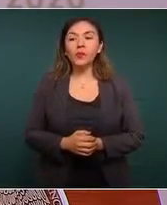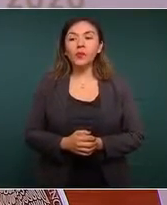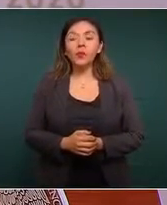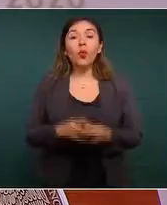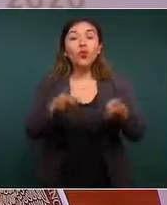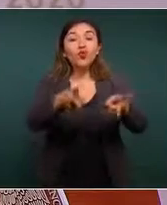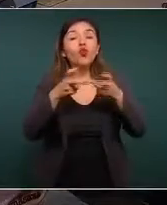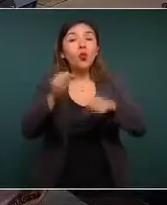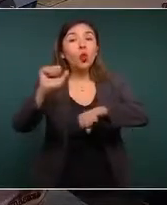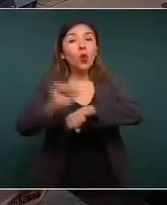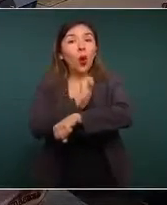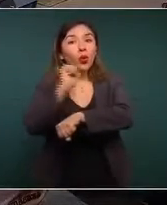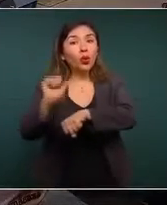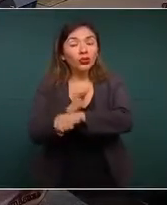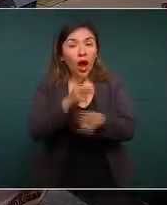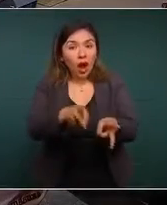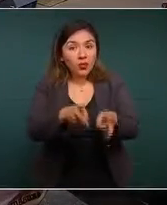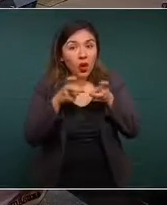Robo de vehículos,